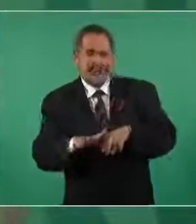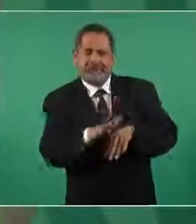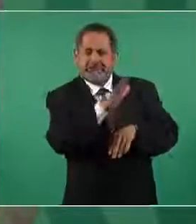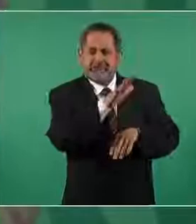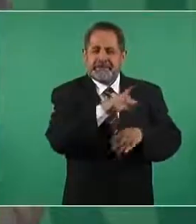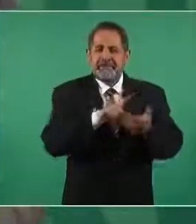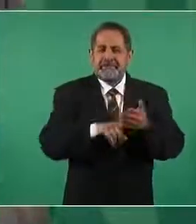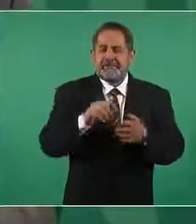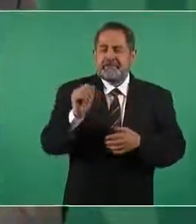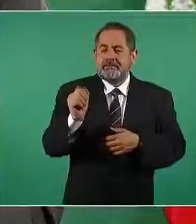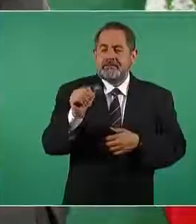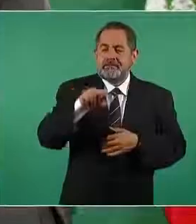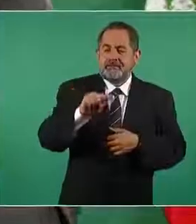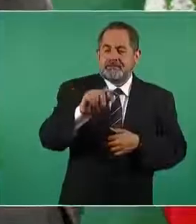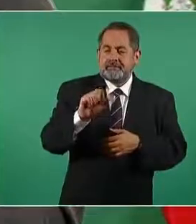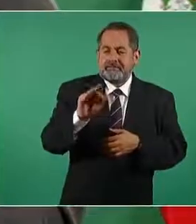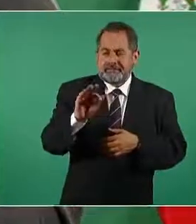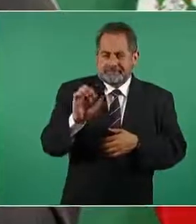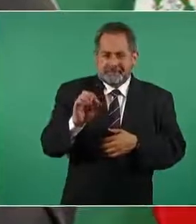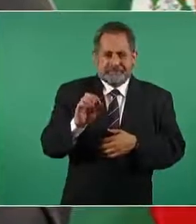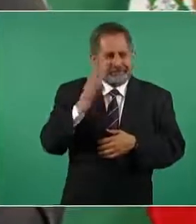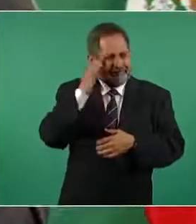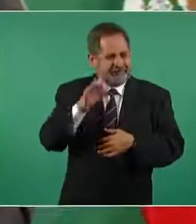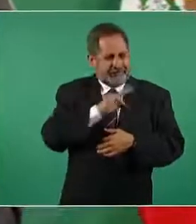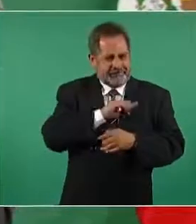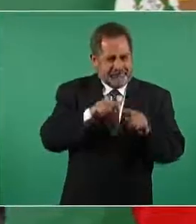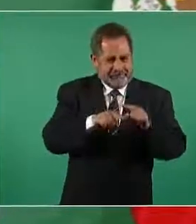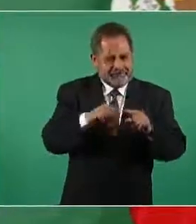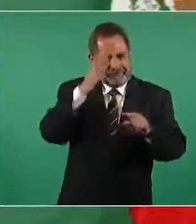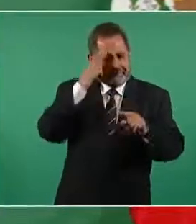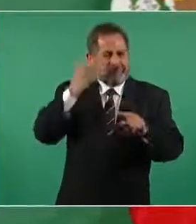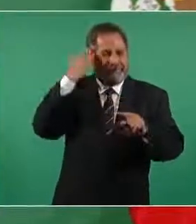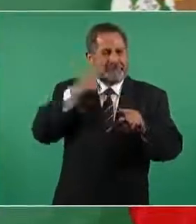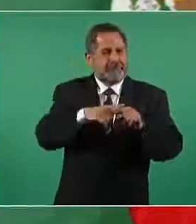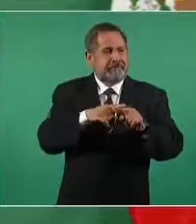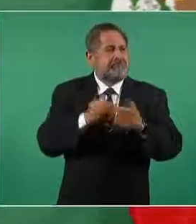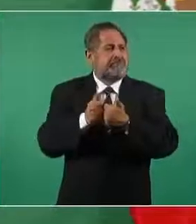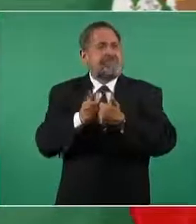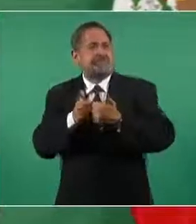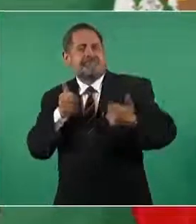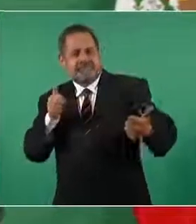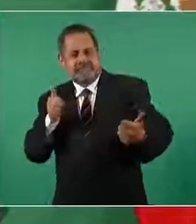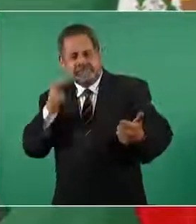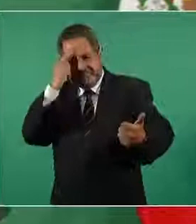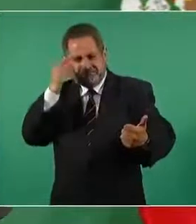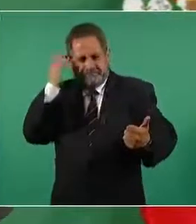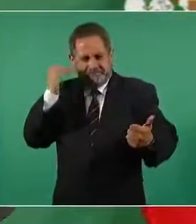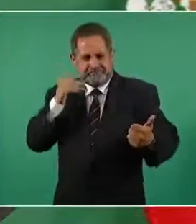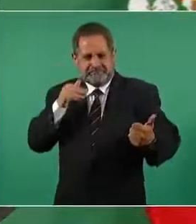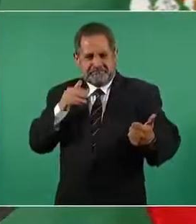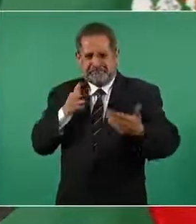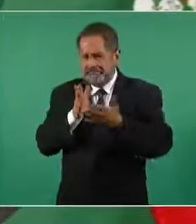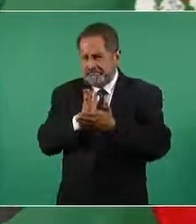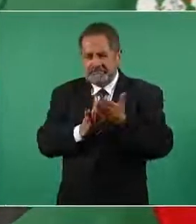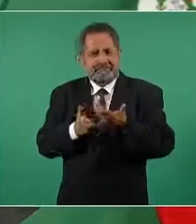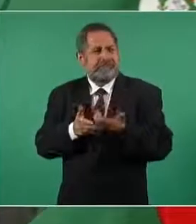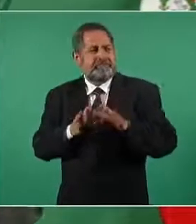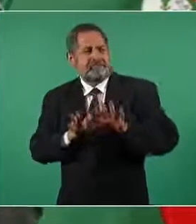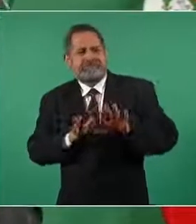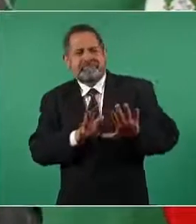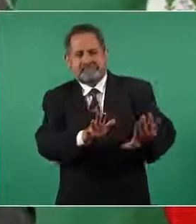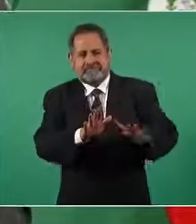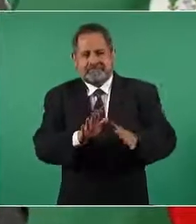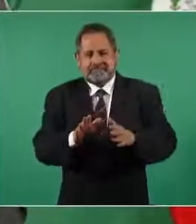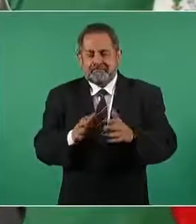que estaba completamente aislado segregado